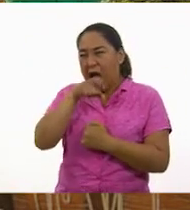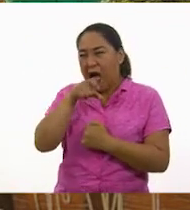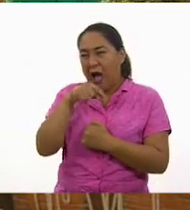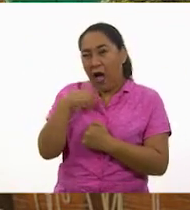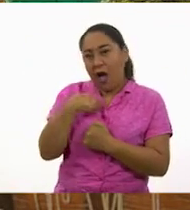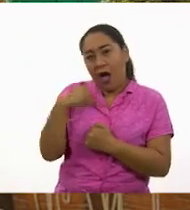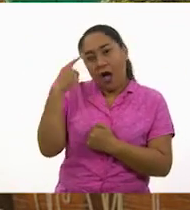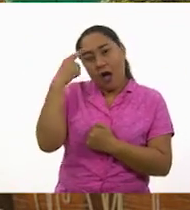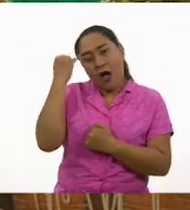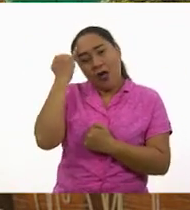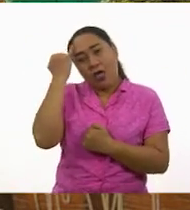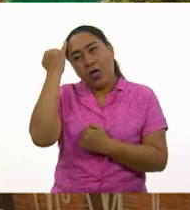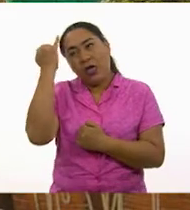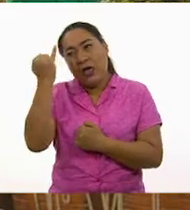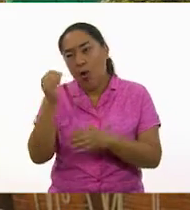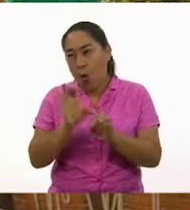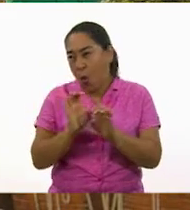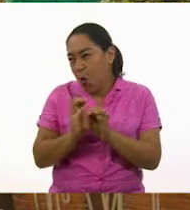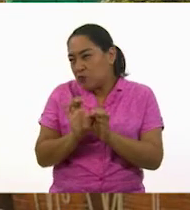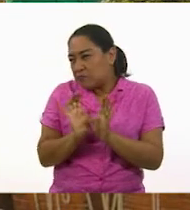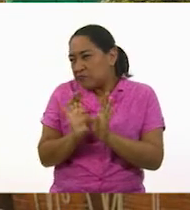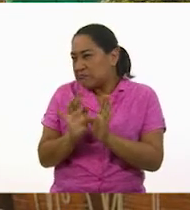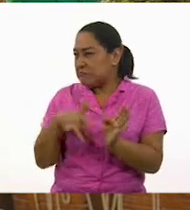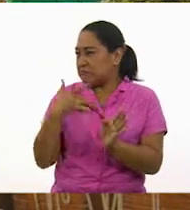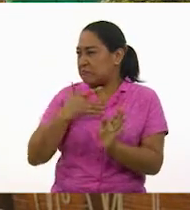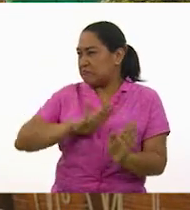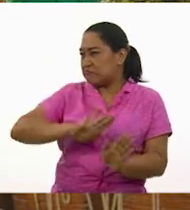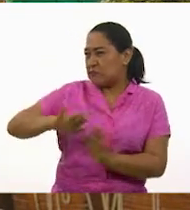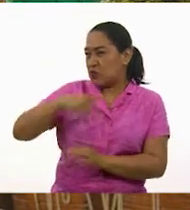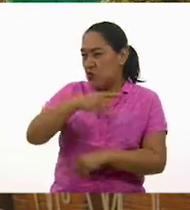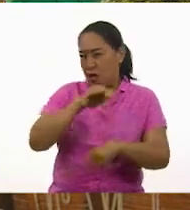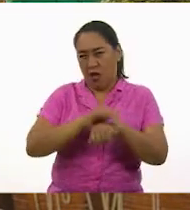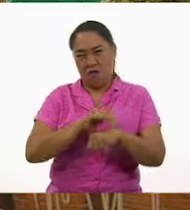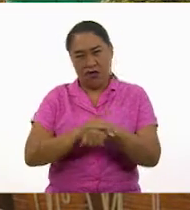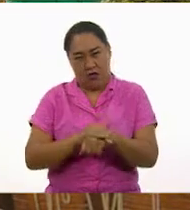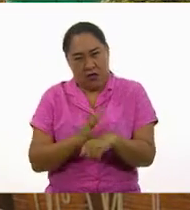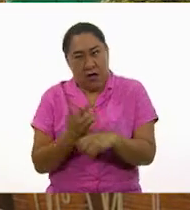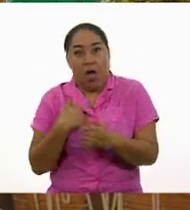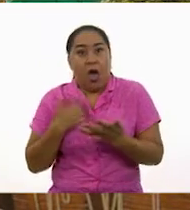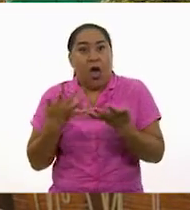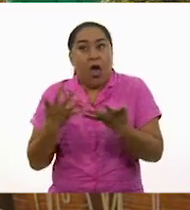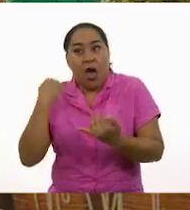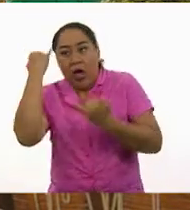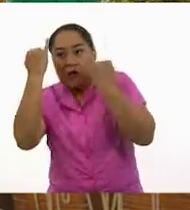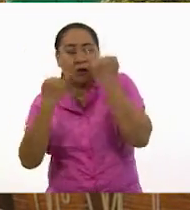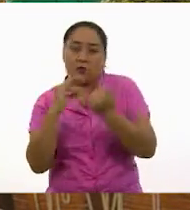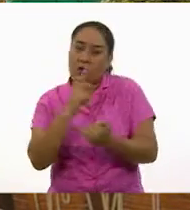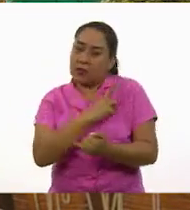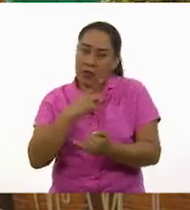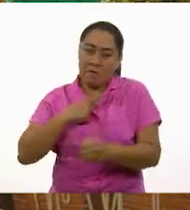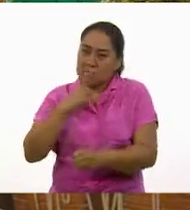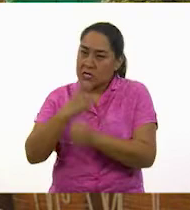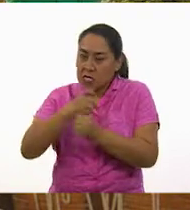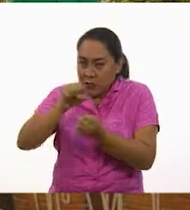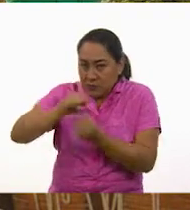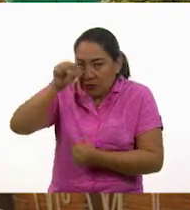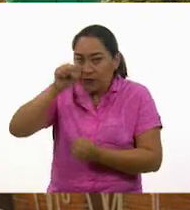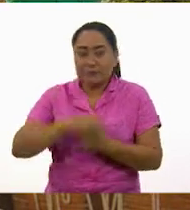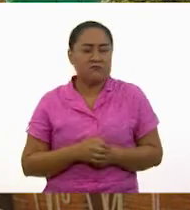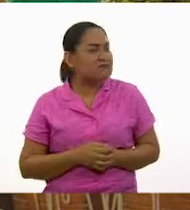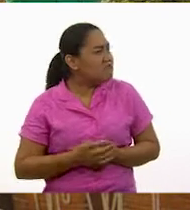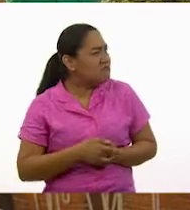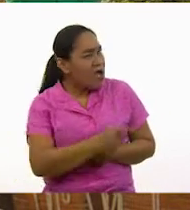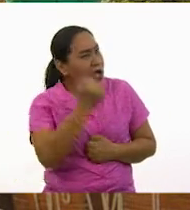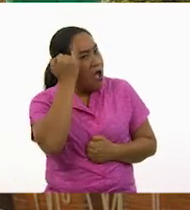empujando a prejuiciar a tus amigos. O sea, a hacer un juicio anticipado. ¿Qué te hizo